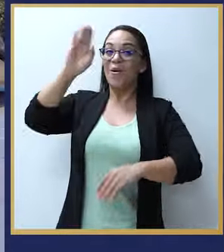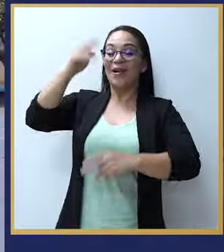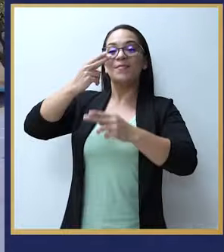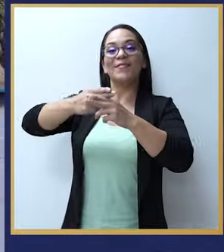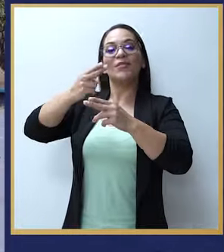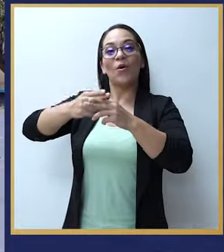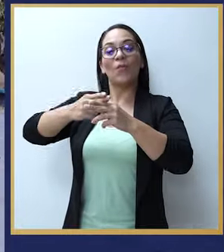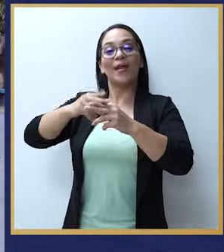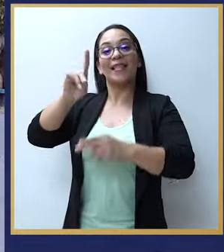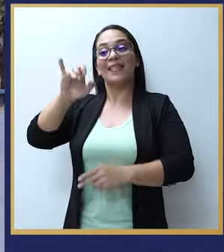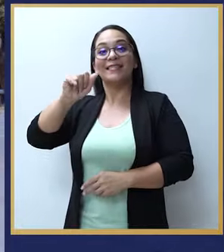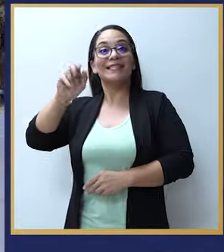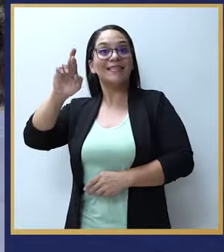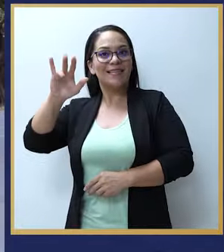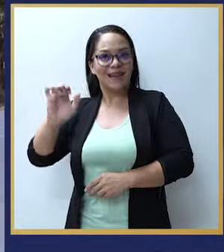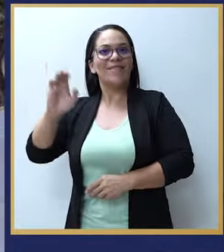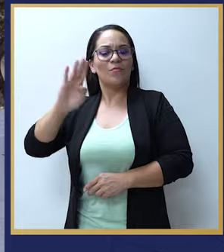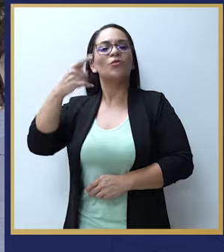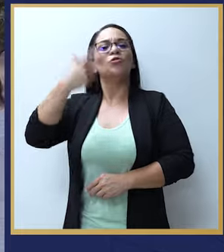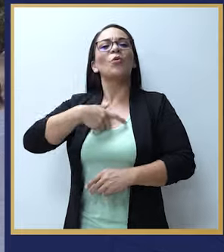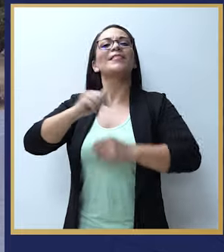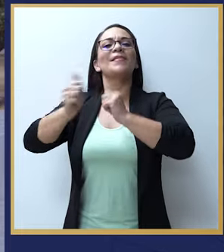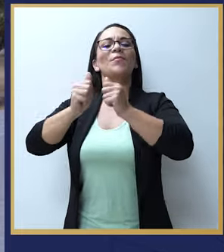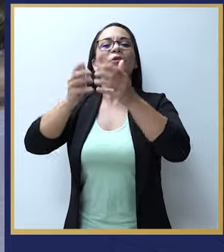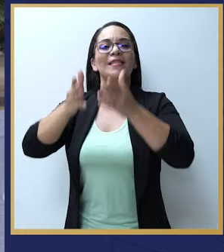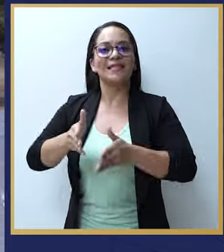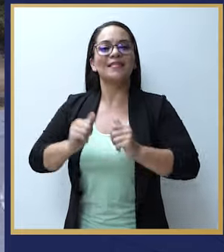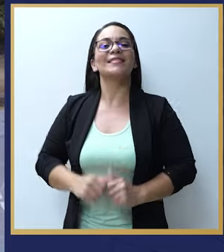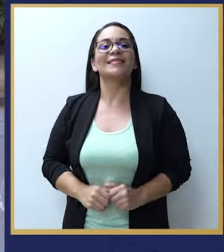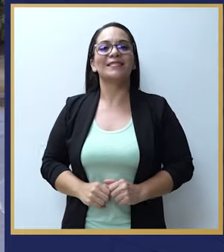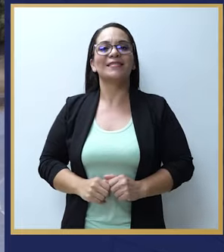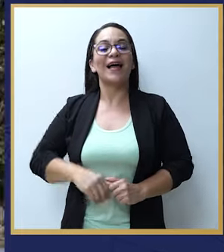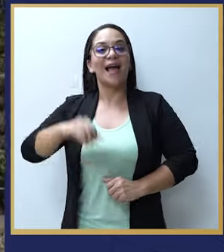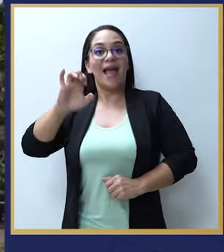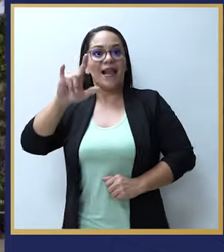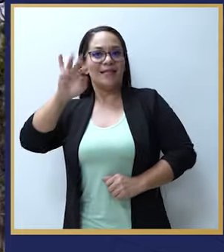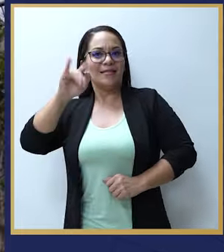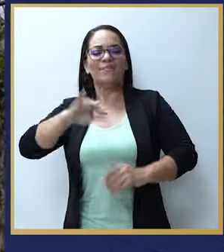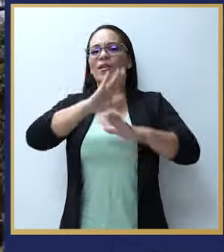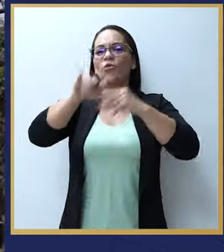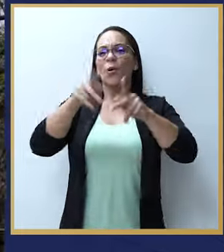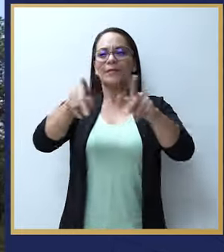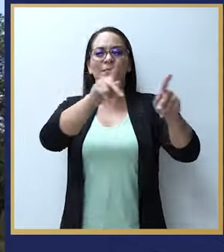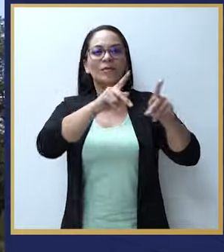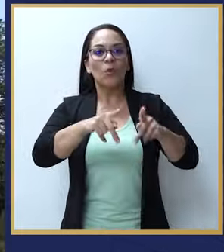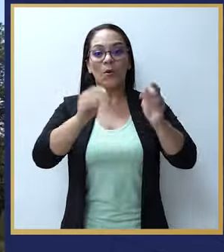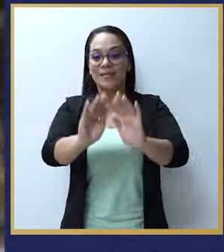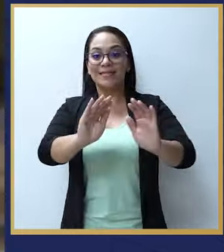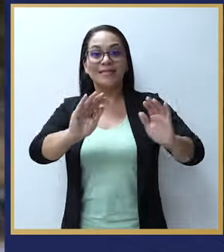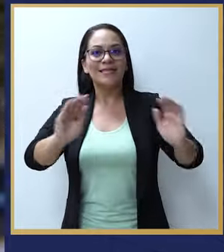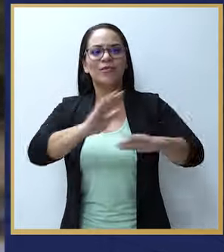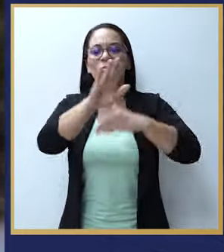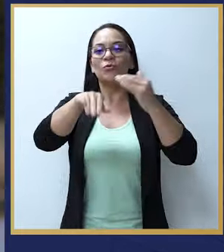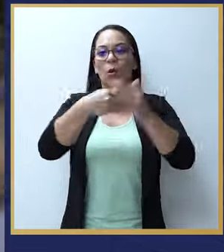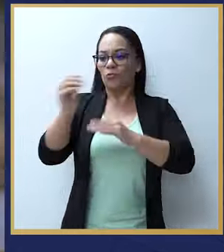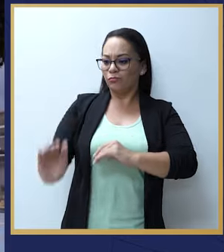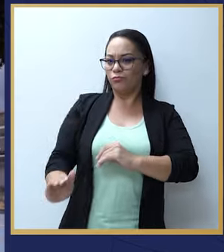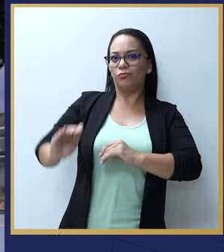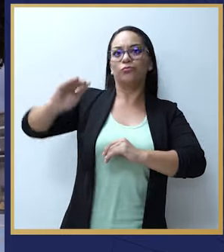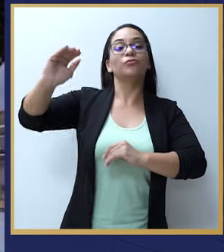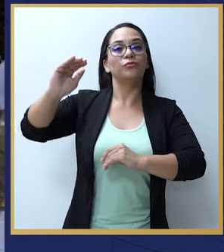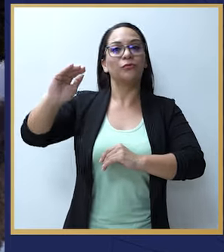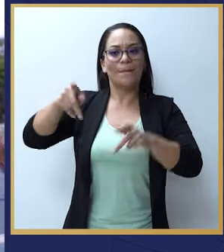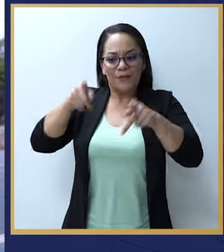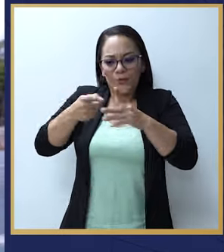Hola, mi nombre es Deciré Bermúdez, soy atleta élite. A todas las personas o a todos esos niños que vienen para arriba,